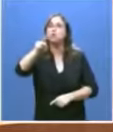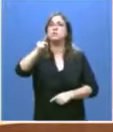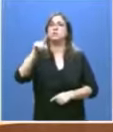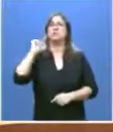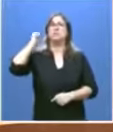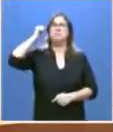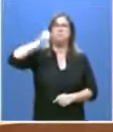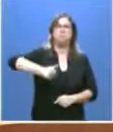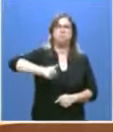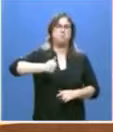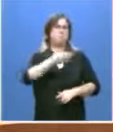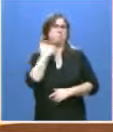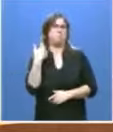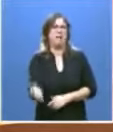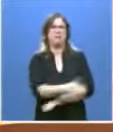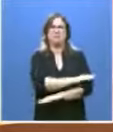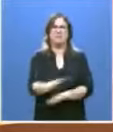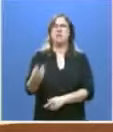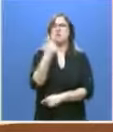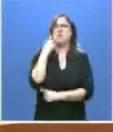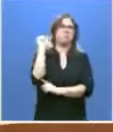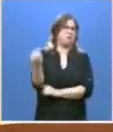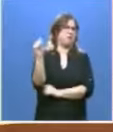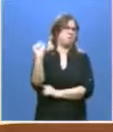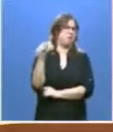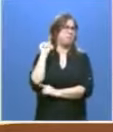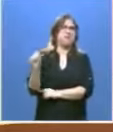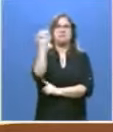han pasado por el arco del triunfo una y otra vez durante las últimas semanas.